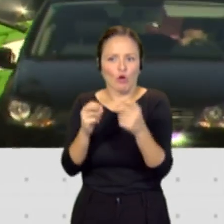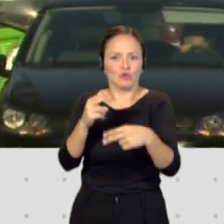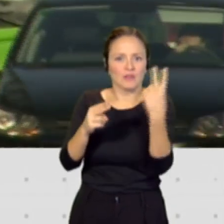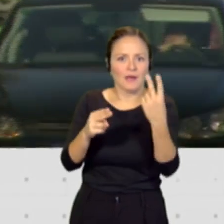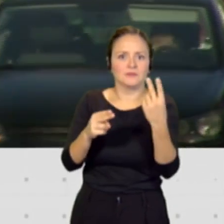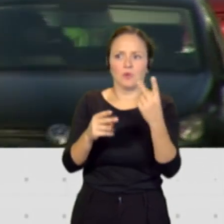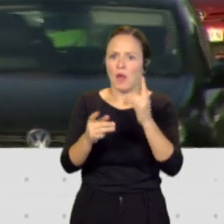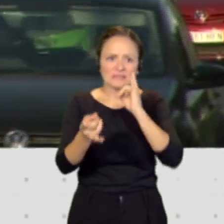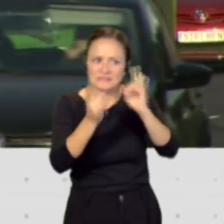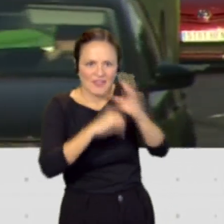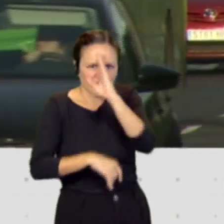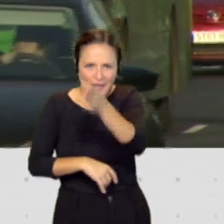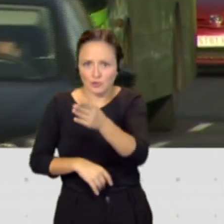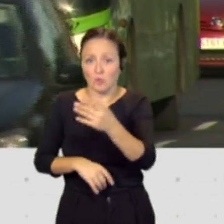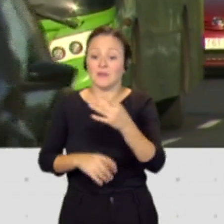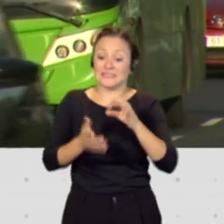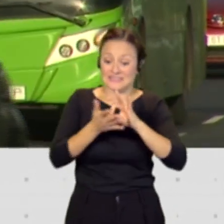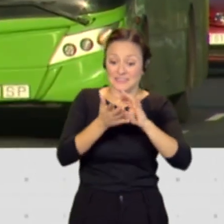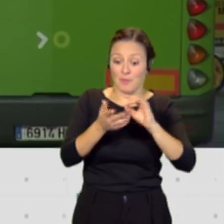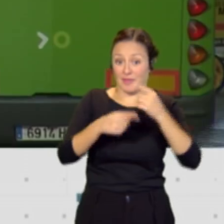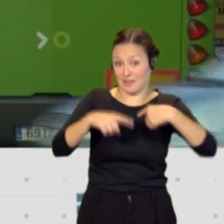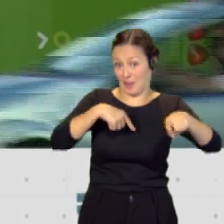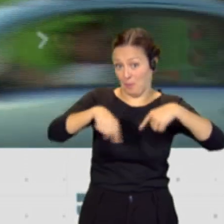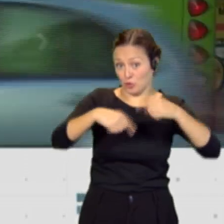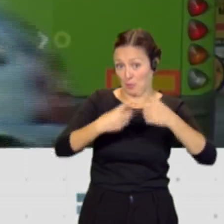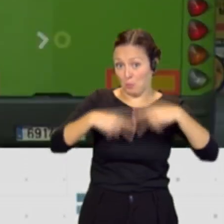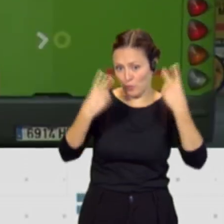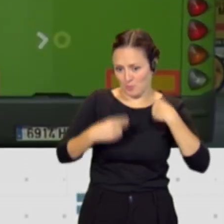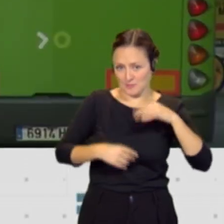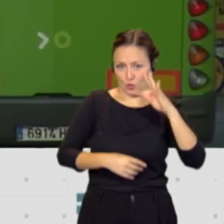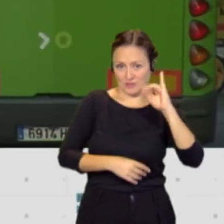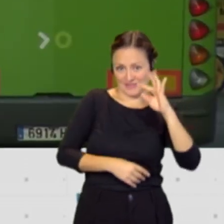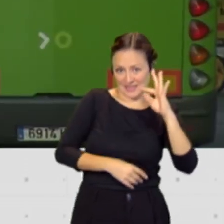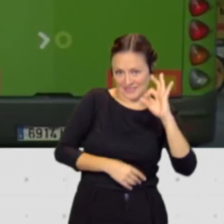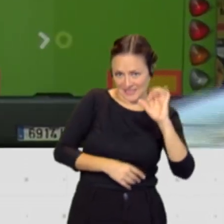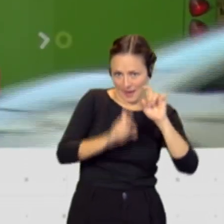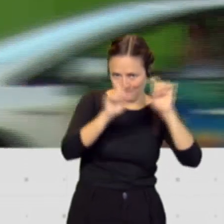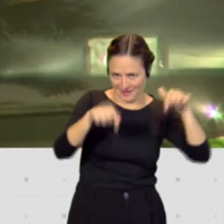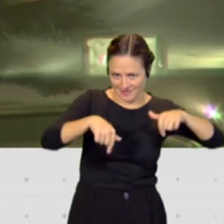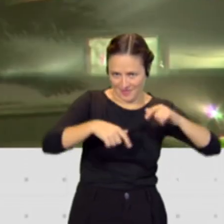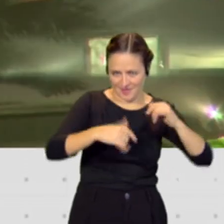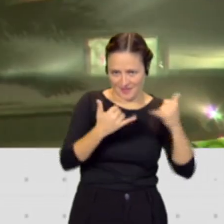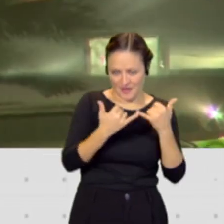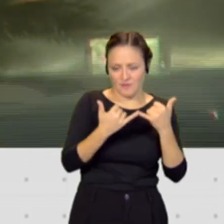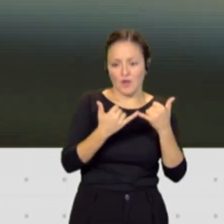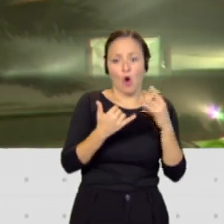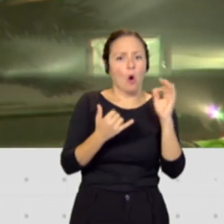de transporte público de la isla del que presta TITSA o bien a un centro de salud